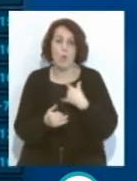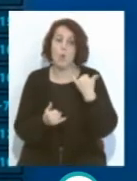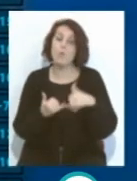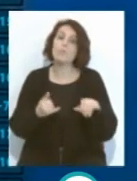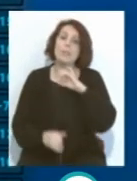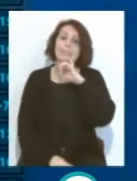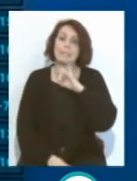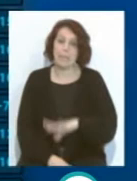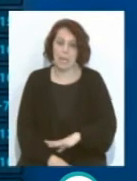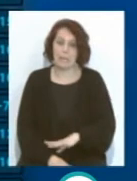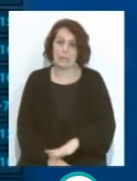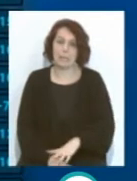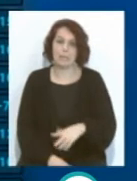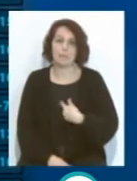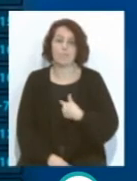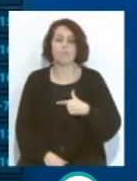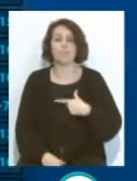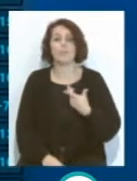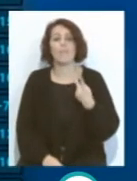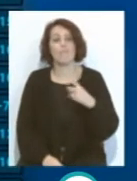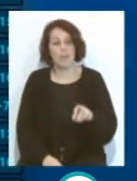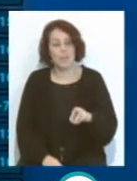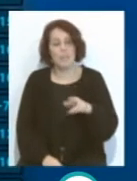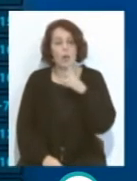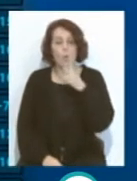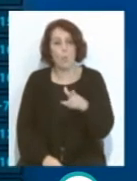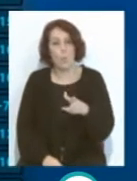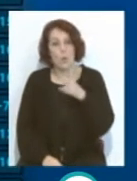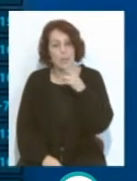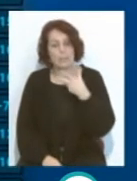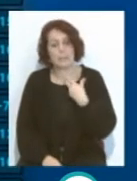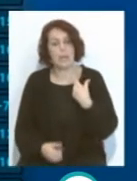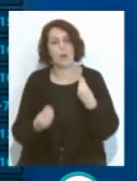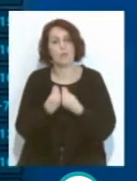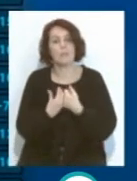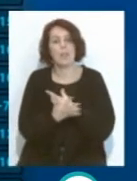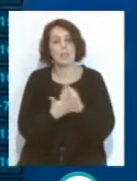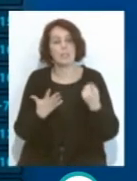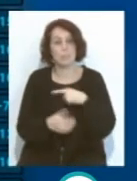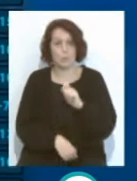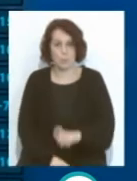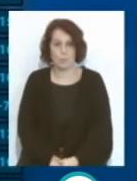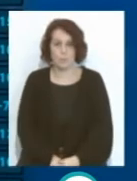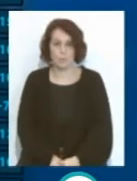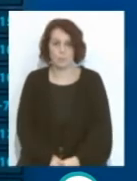clasificatoria. Décimo, la Sociedad Deportiva Huesca con 16 puntos.